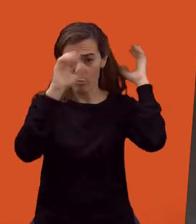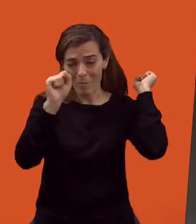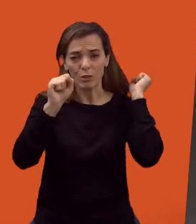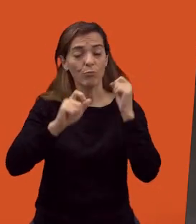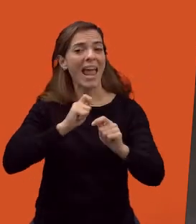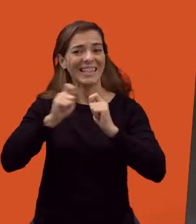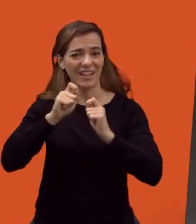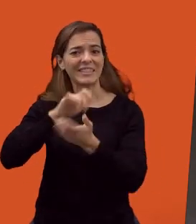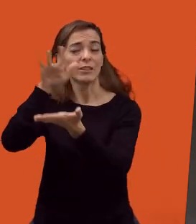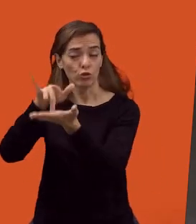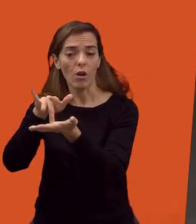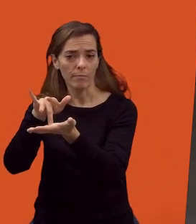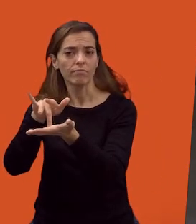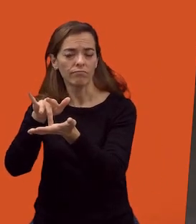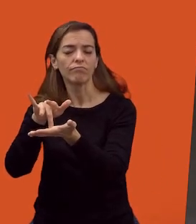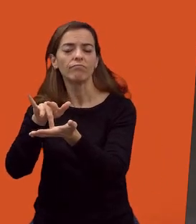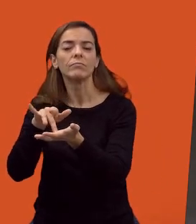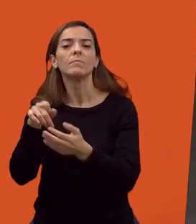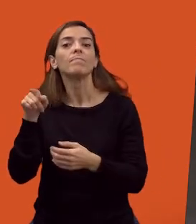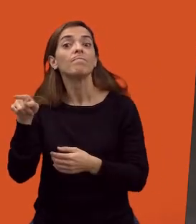Mont Diplomatique,